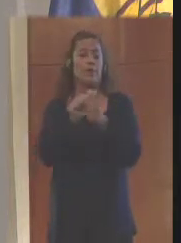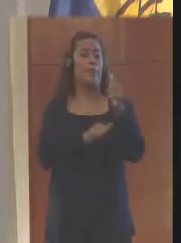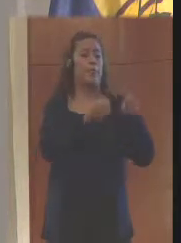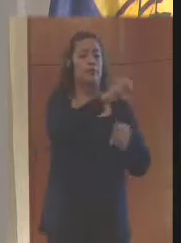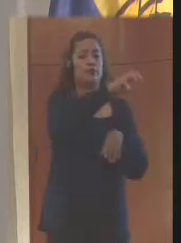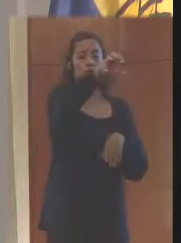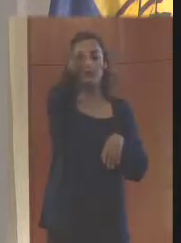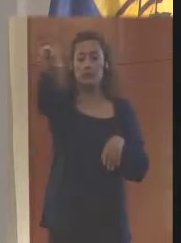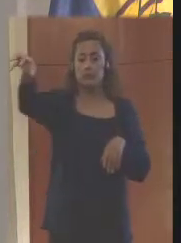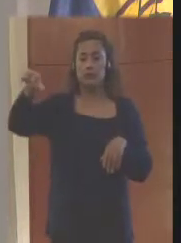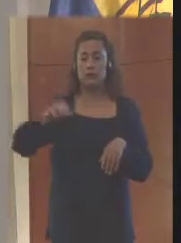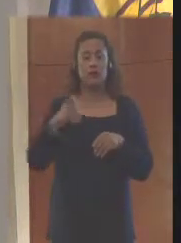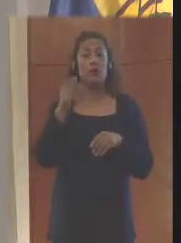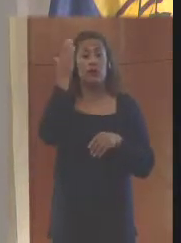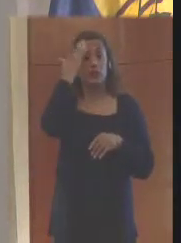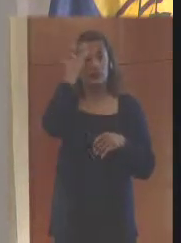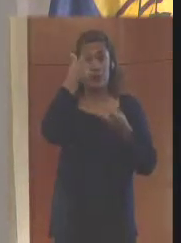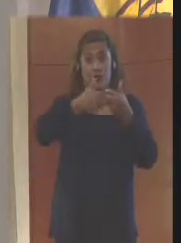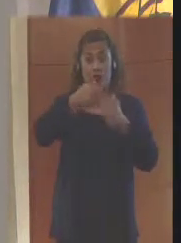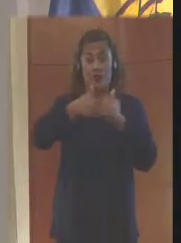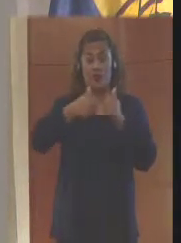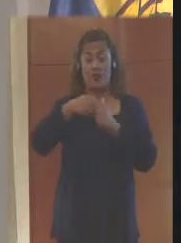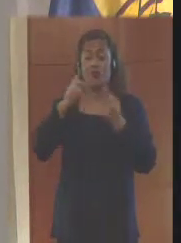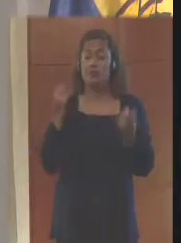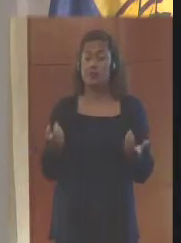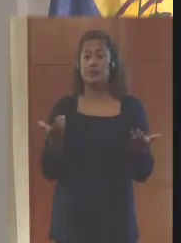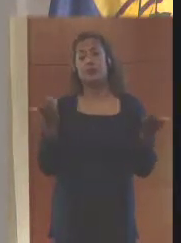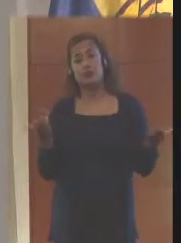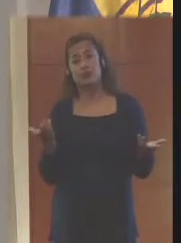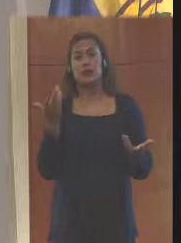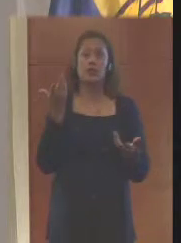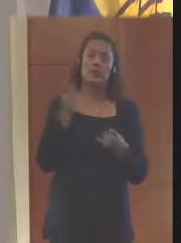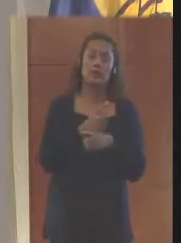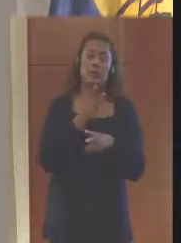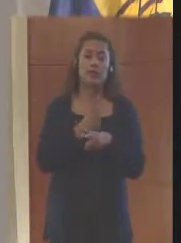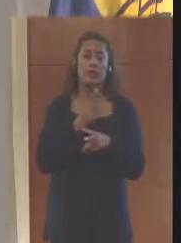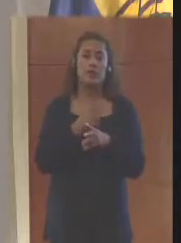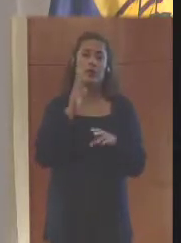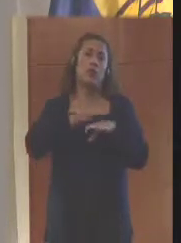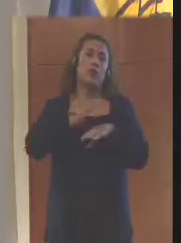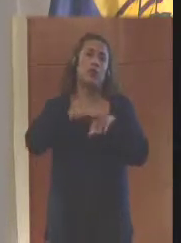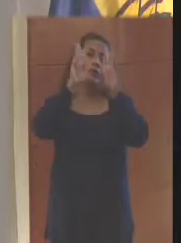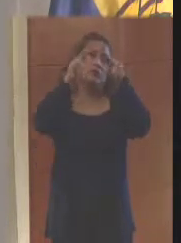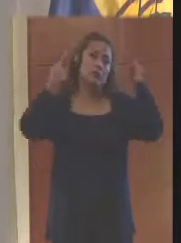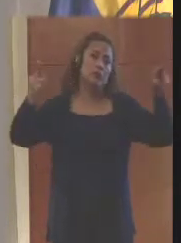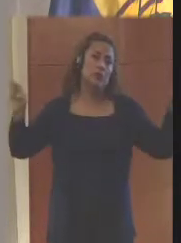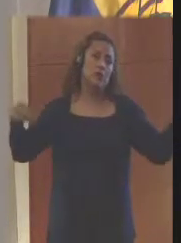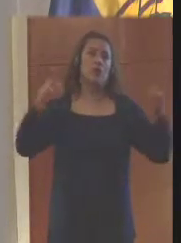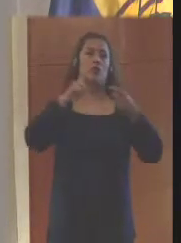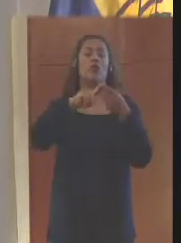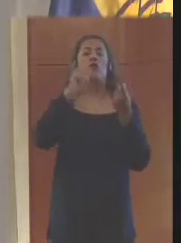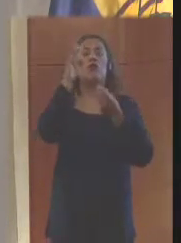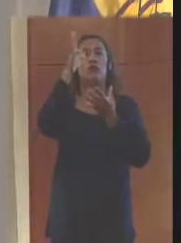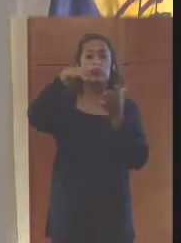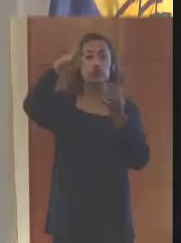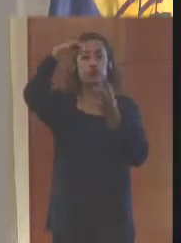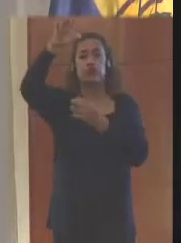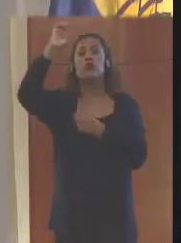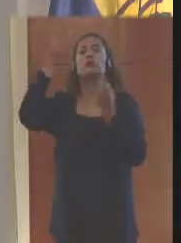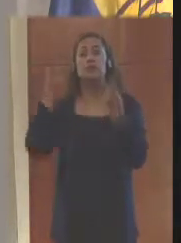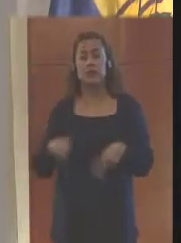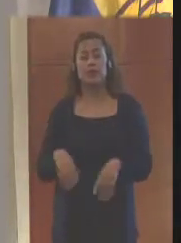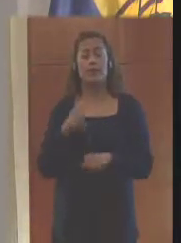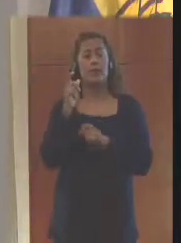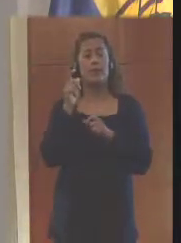hemos visto también aquí, los principales riesgos son los derivados o llamados de origen natural o hidrometeorológicos. El llamado